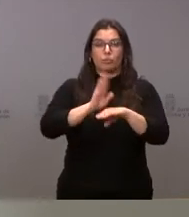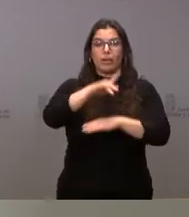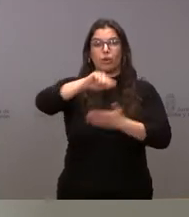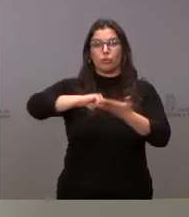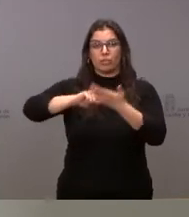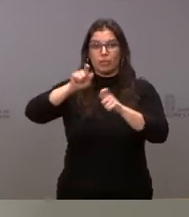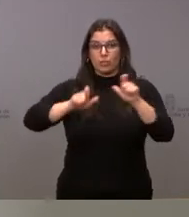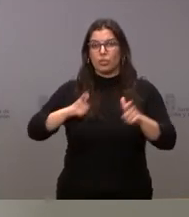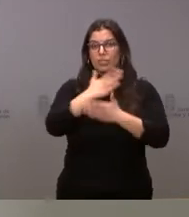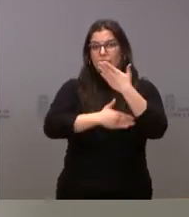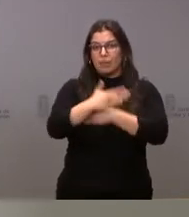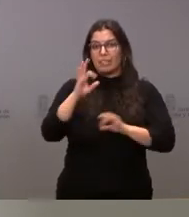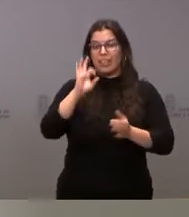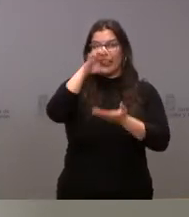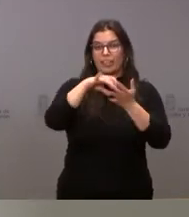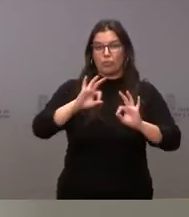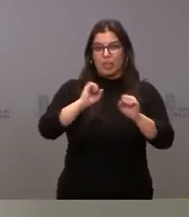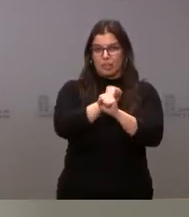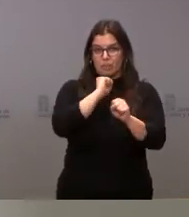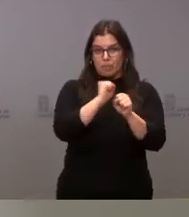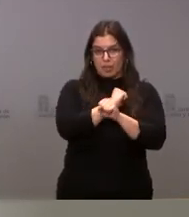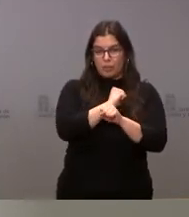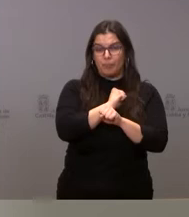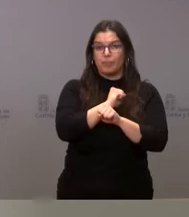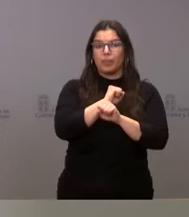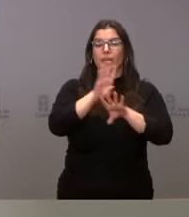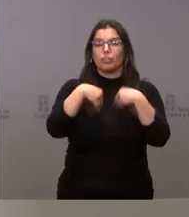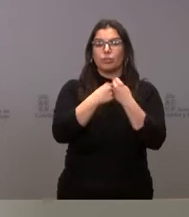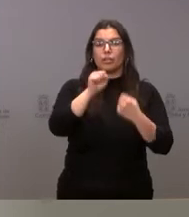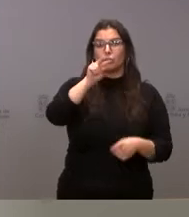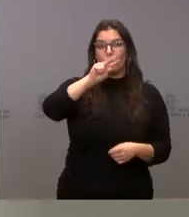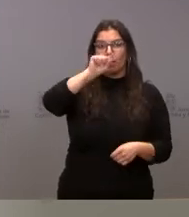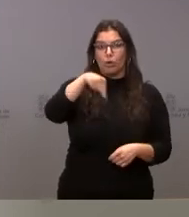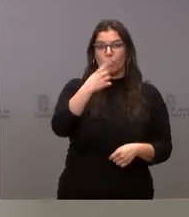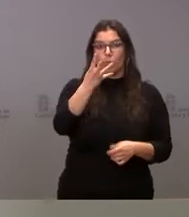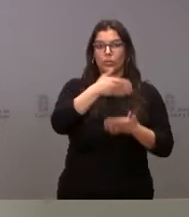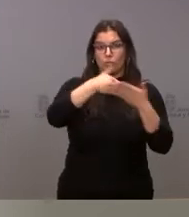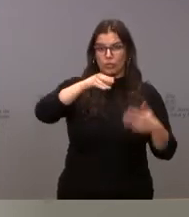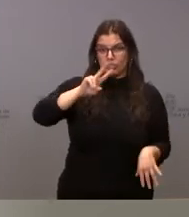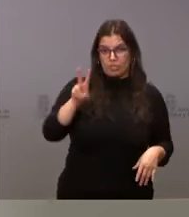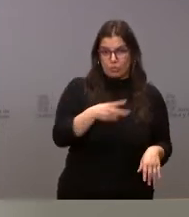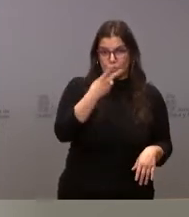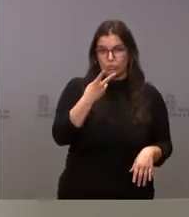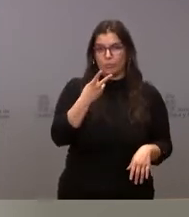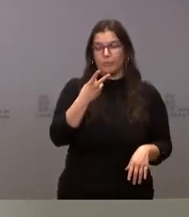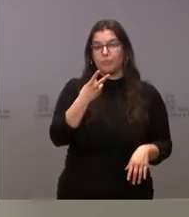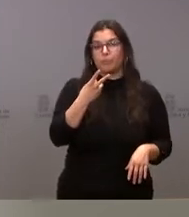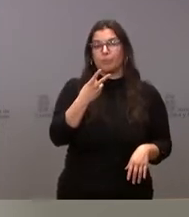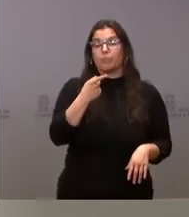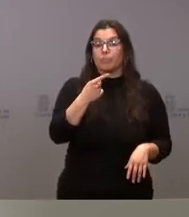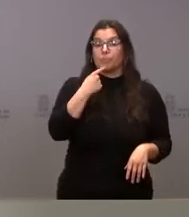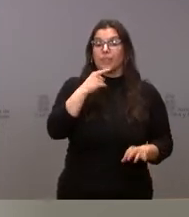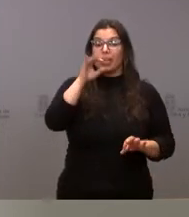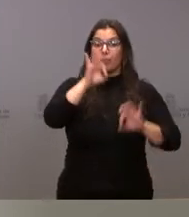personas con discapacidad en los centros especiales de empleo, un importe de 12,4 millones de euros. Aquí exigimos que el